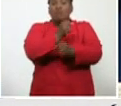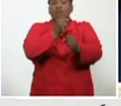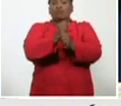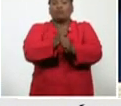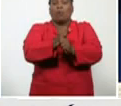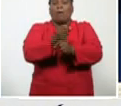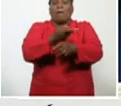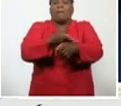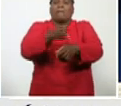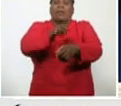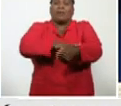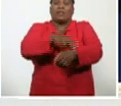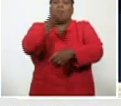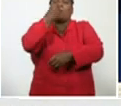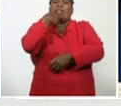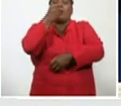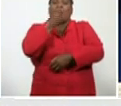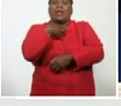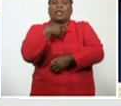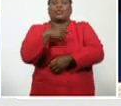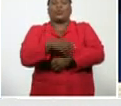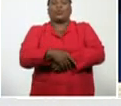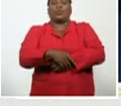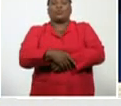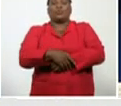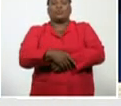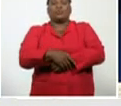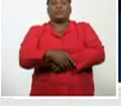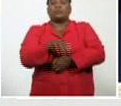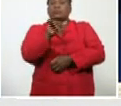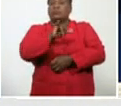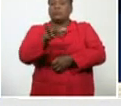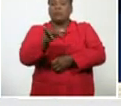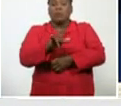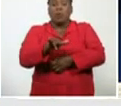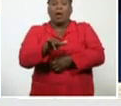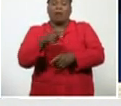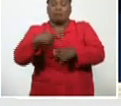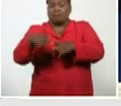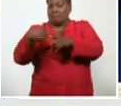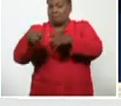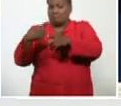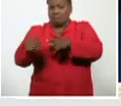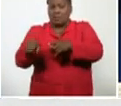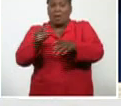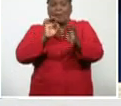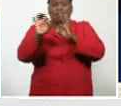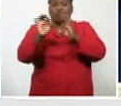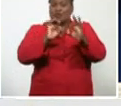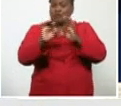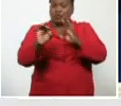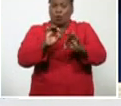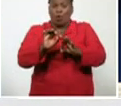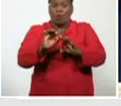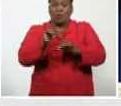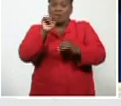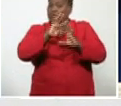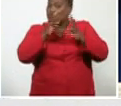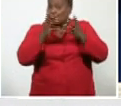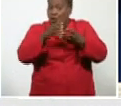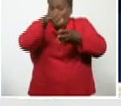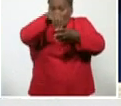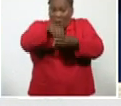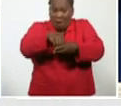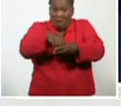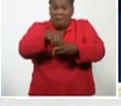preventivos, inmunomoduladores, la biomodulina, inmunoprotectores, de medicina, natural y tradicional, como el